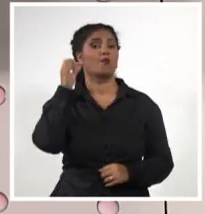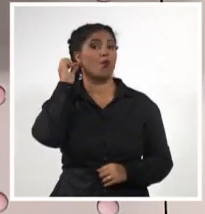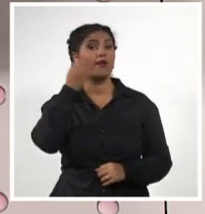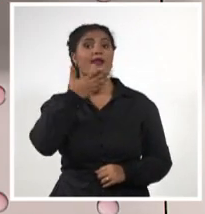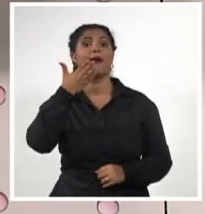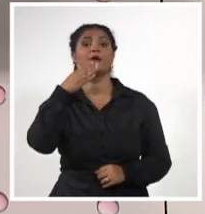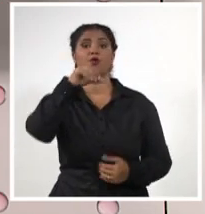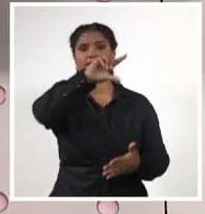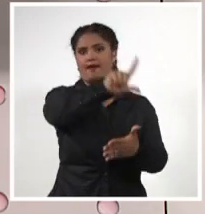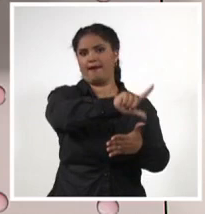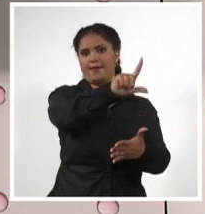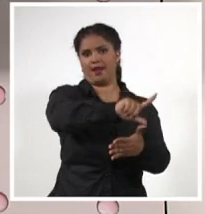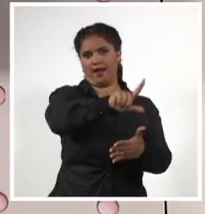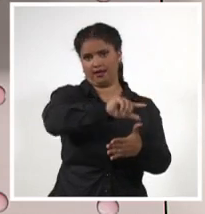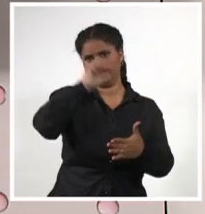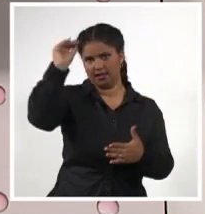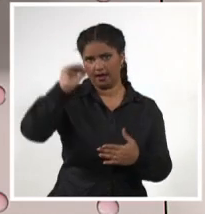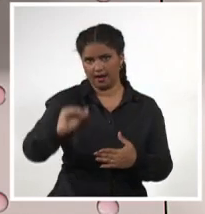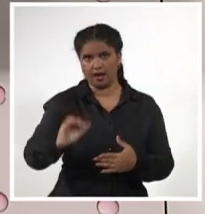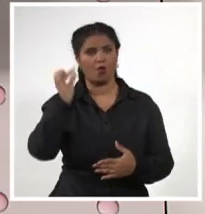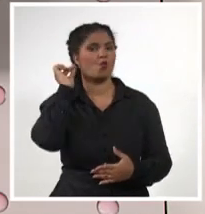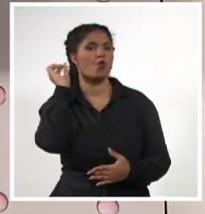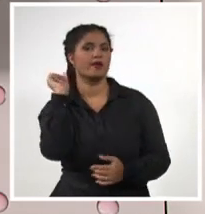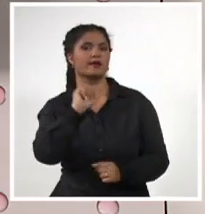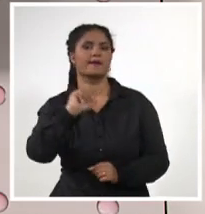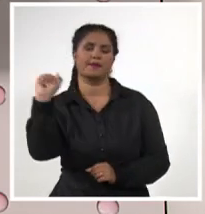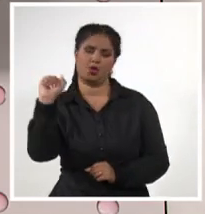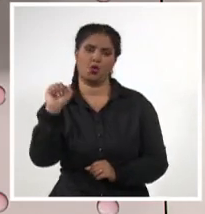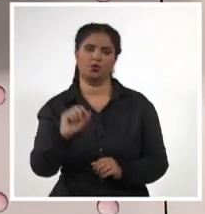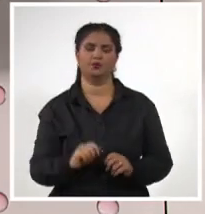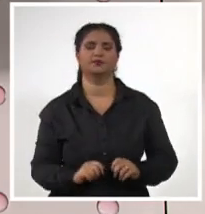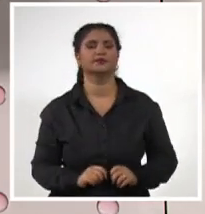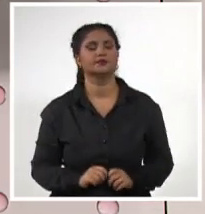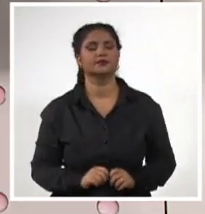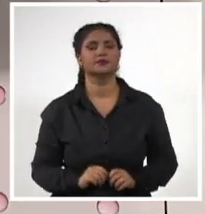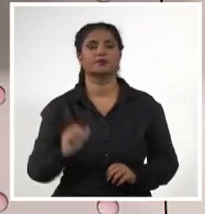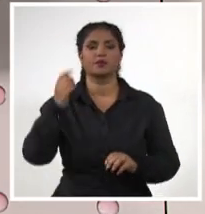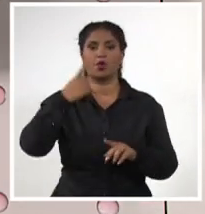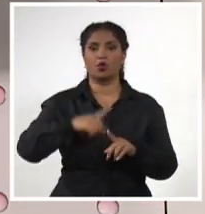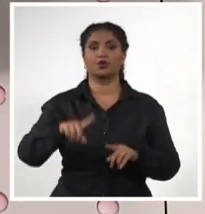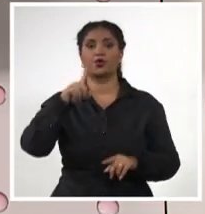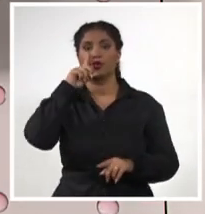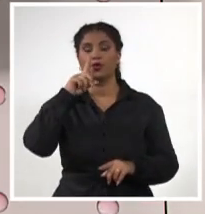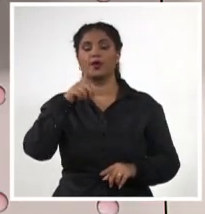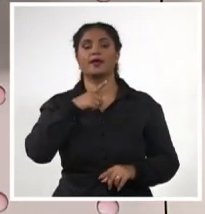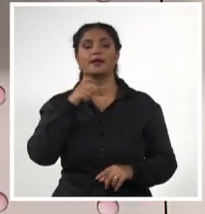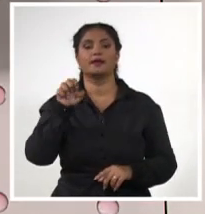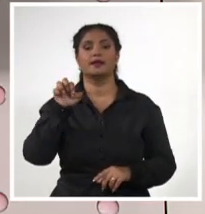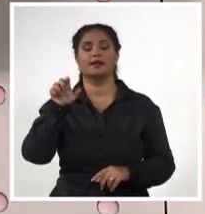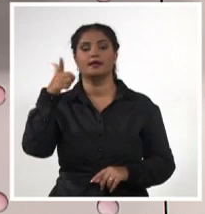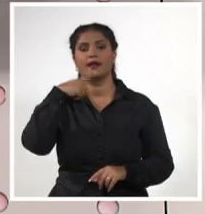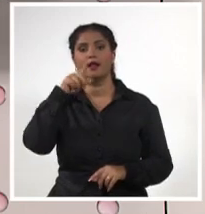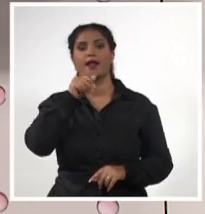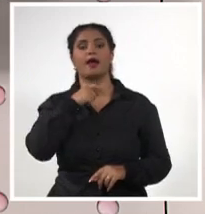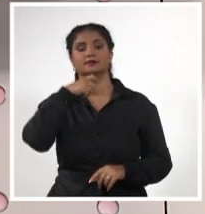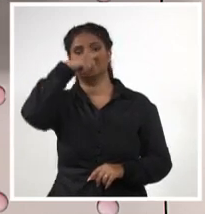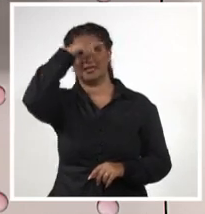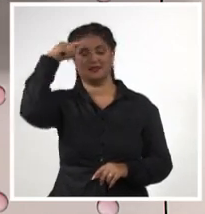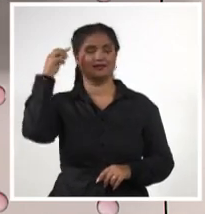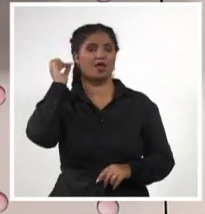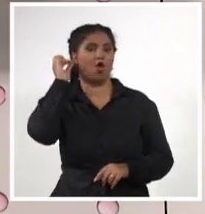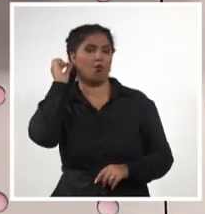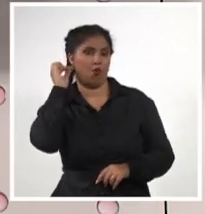la segunda del equipo Movistar por detrás de la extraclase Anemis Van Bluten. La también neerlandesa Marian Bozzo sigue al frente de la competición.